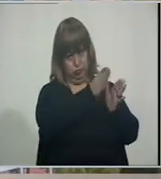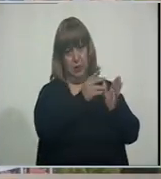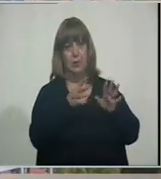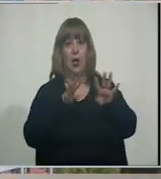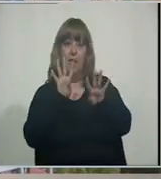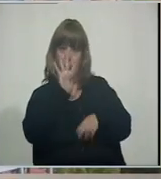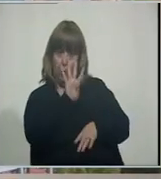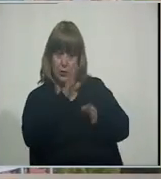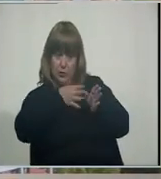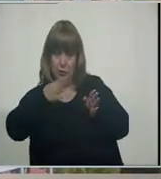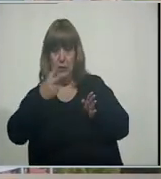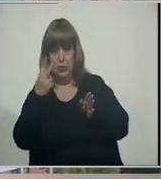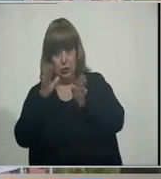Mendoza Leo Gracias por tu aporte A esta hora